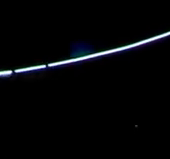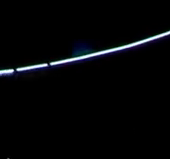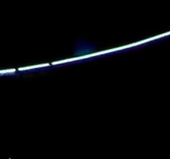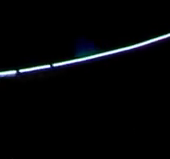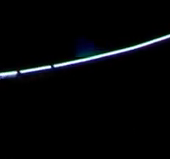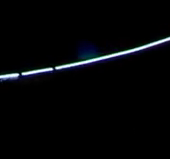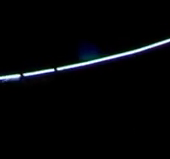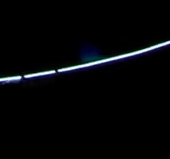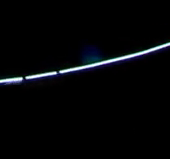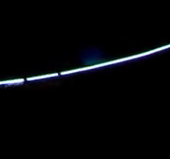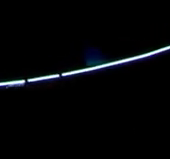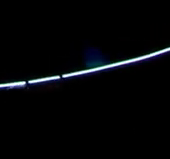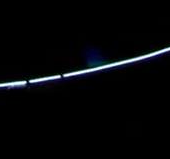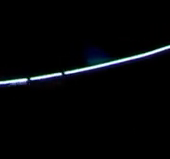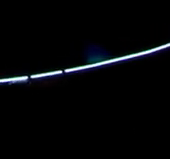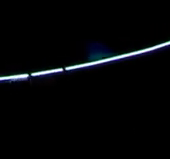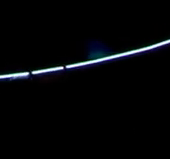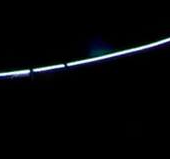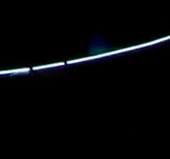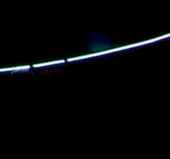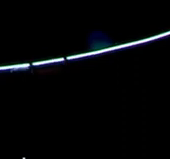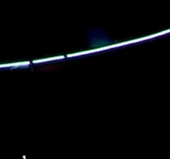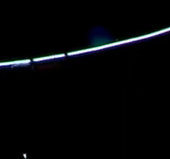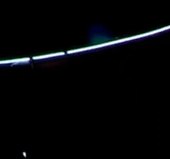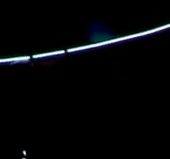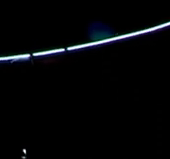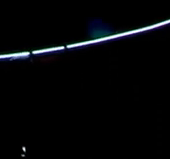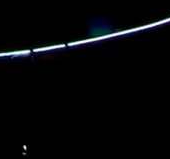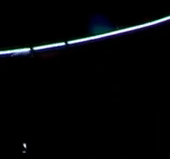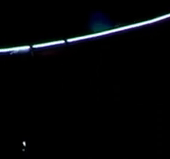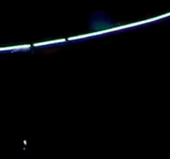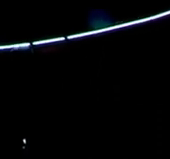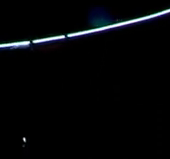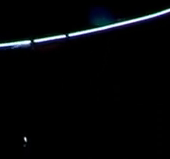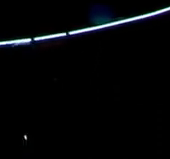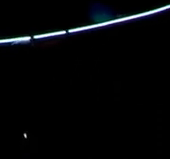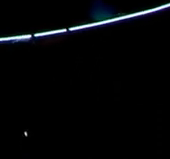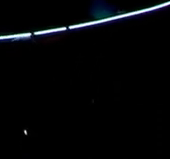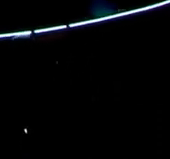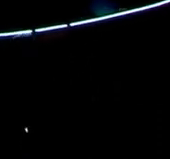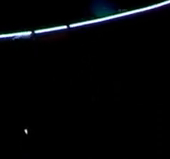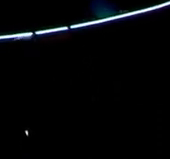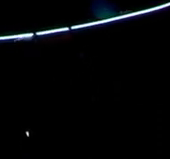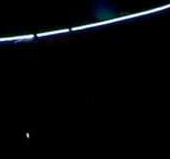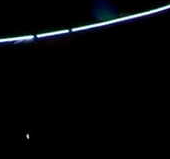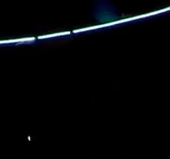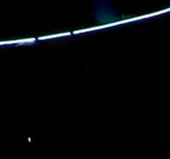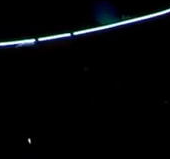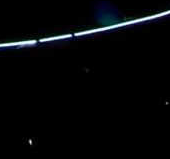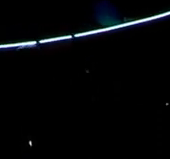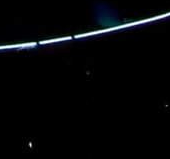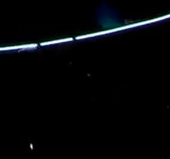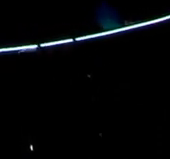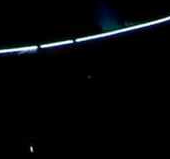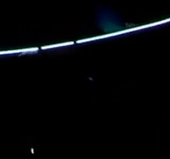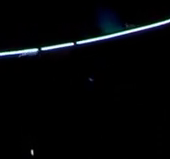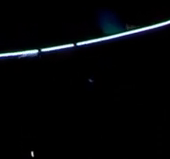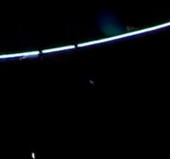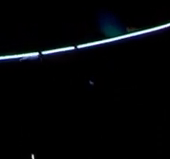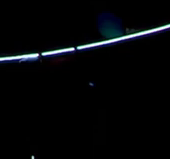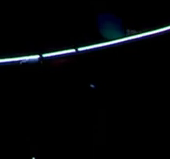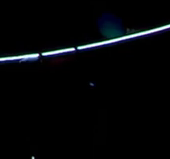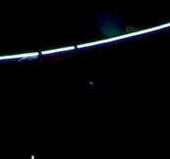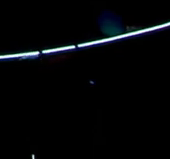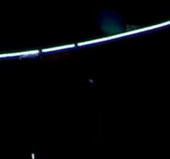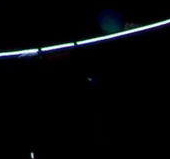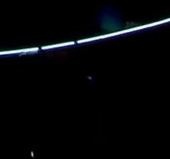la raza, el racismo, la inmigración en Estados Unidos y los problemas de identidad. Damos inicio a nuestro primer